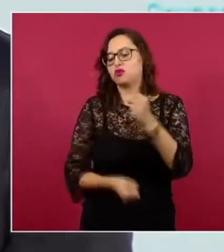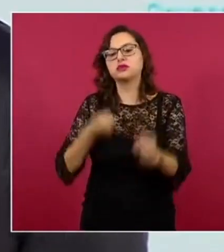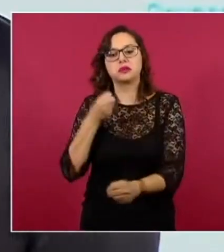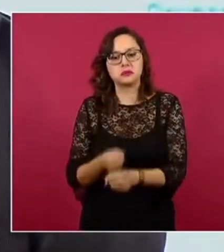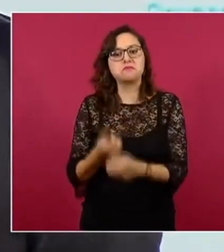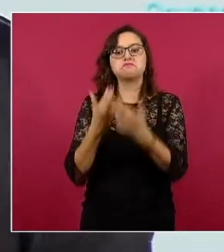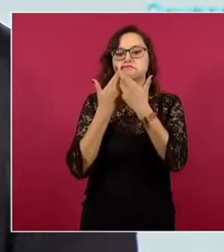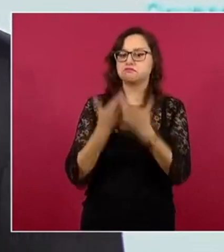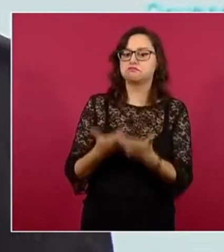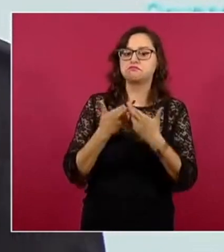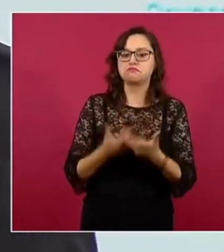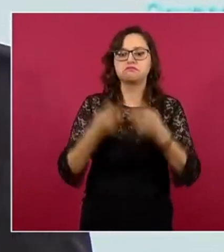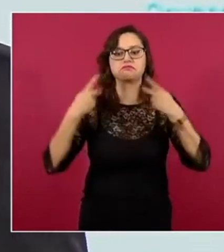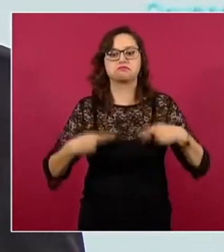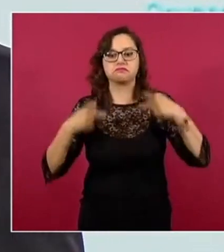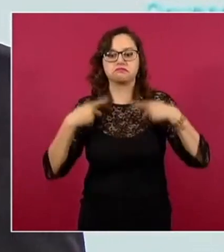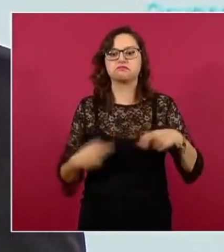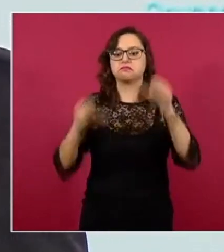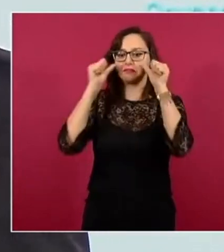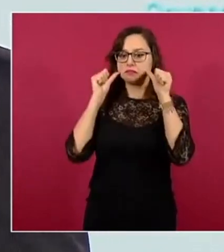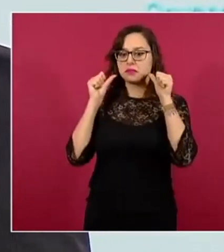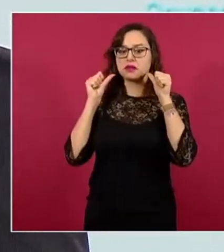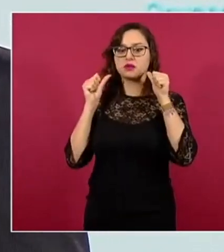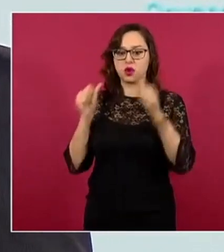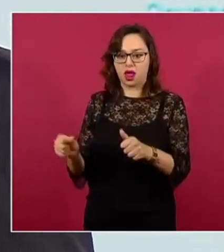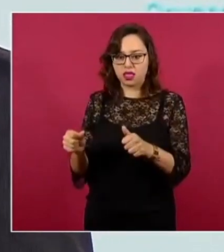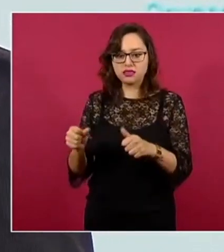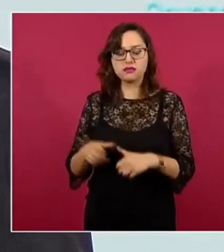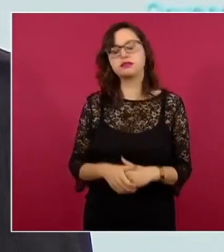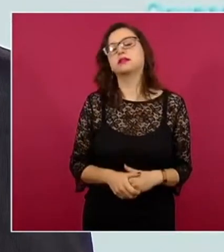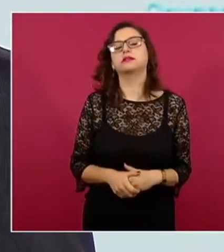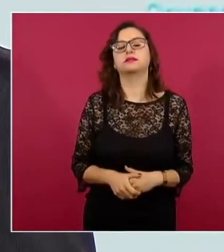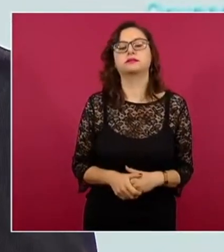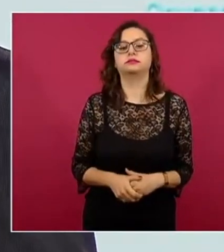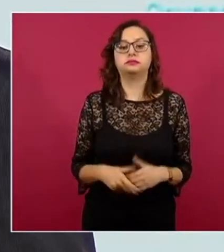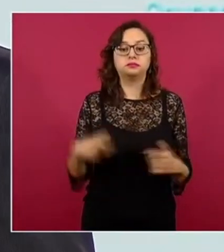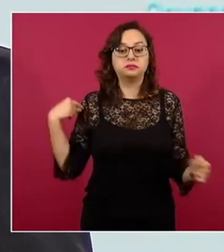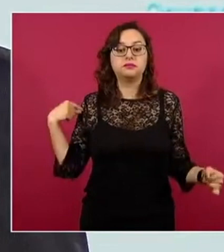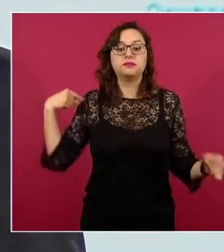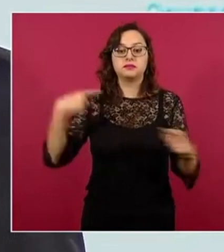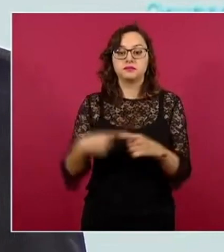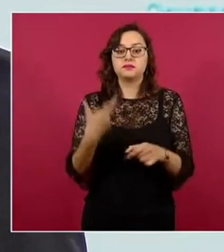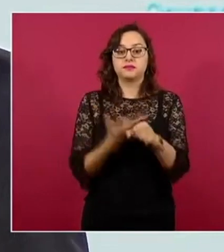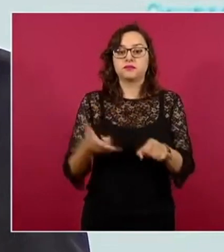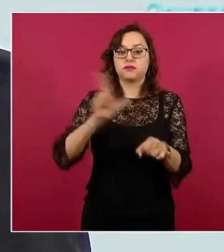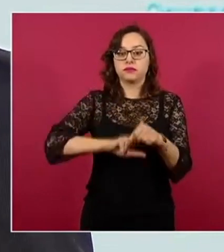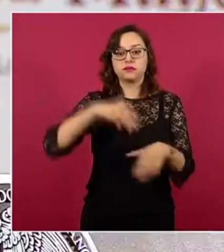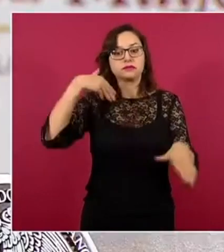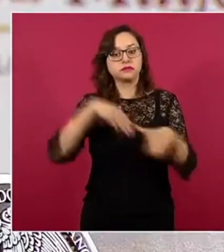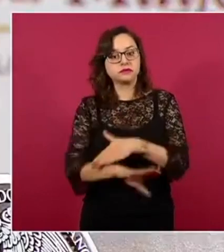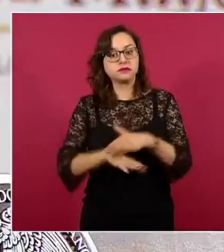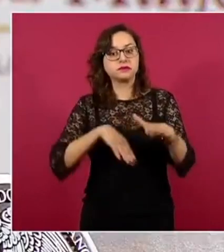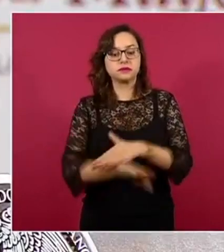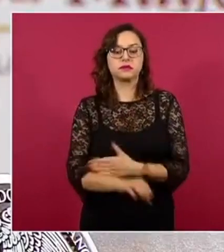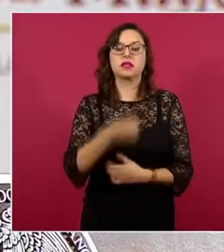personas. En este momento se ha mantenido también muy estable la reducción de la hospitalización, tres por ciento de ocupación en